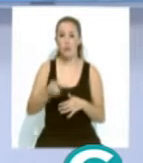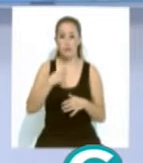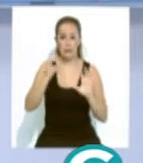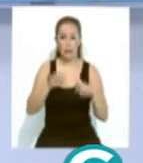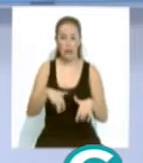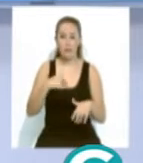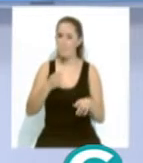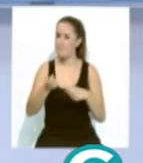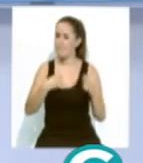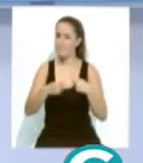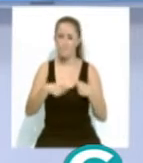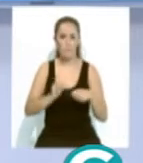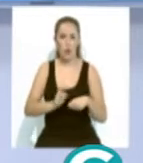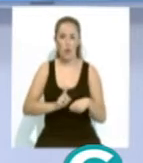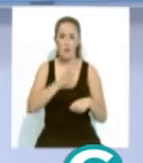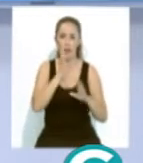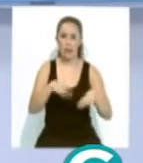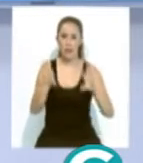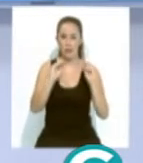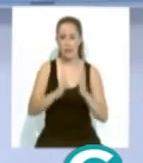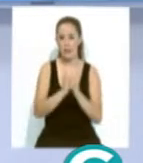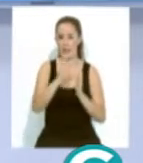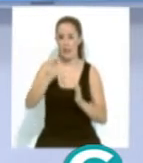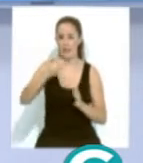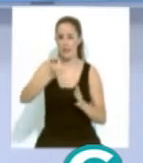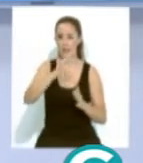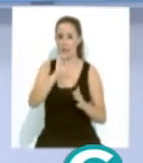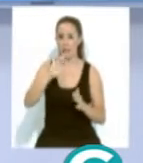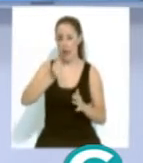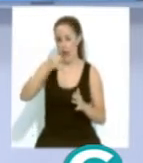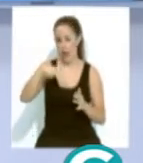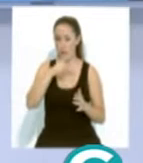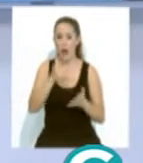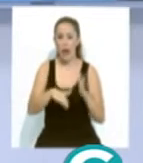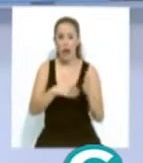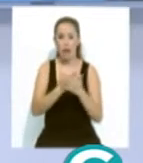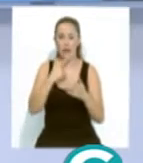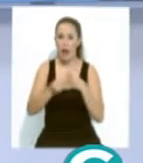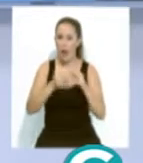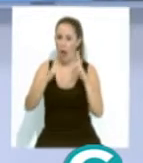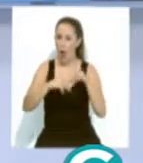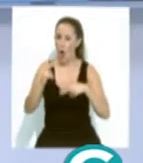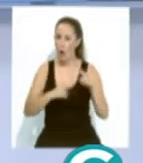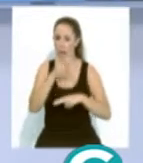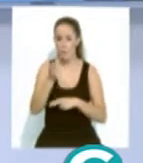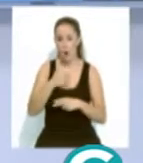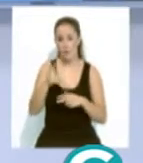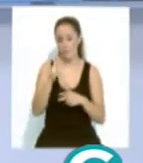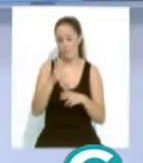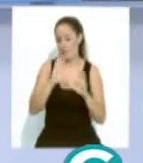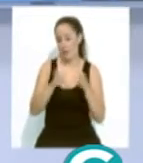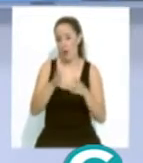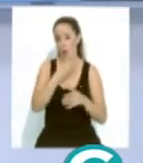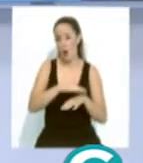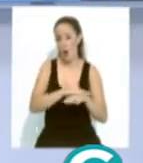Cádiz no negociará la cesión del Castillo de San Sebastián hasta que el Gobierno Central realice obras. Desde el equipo de gobierno declaran que